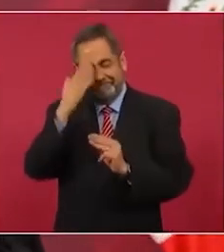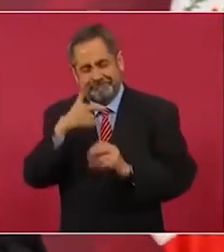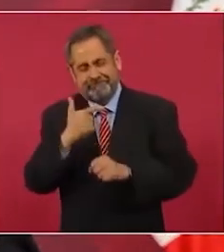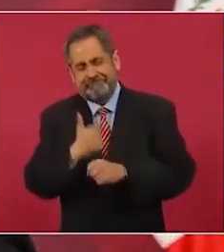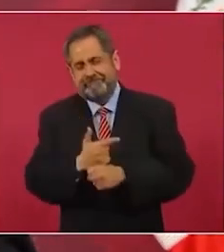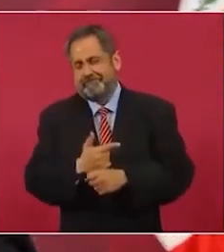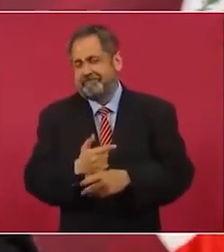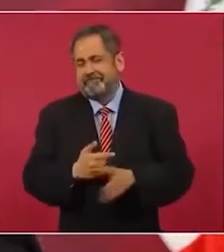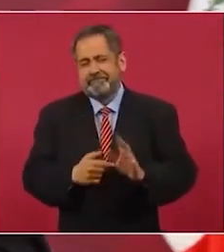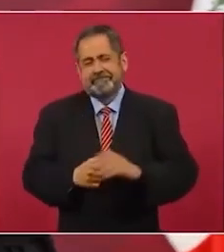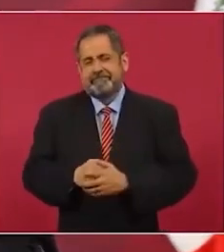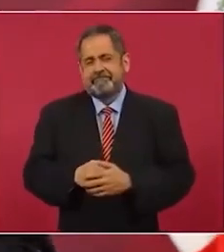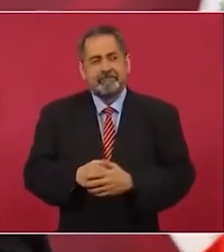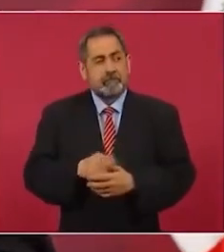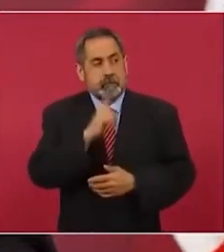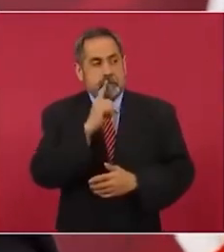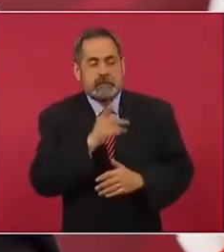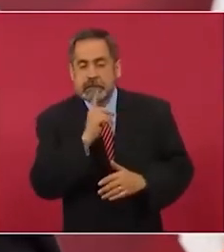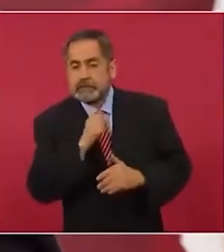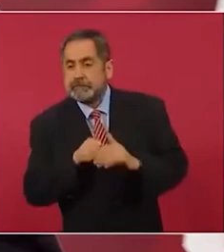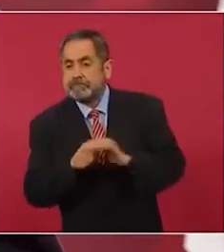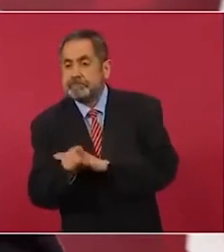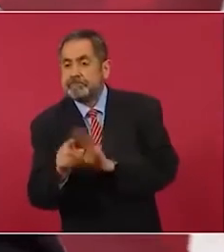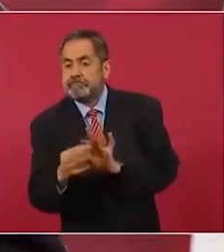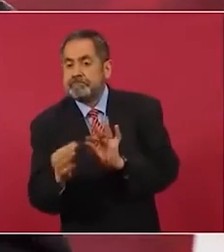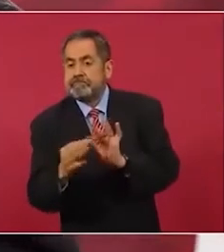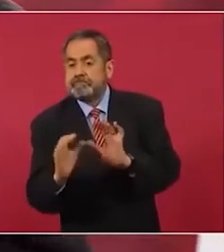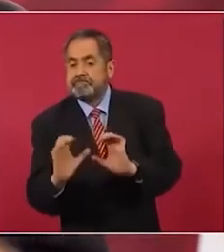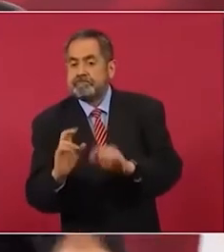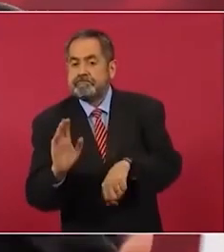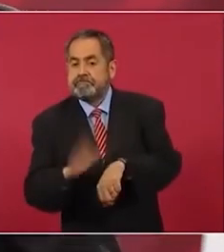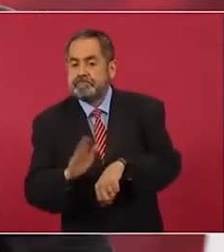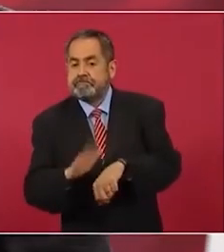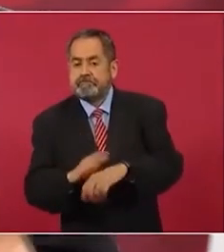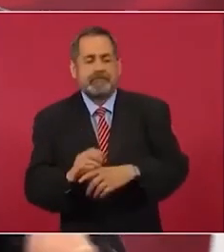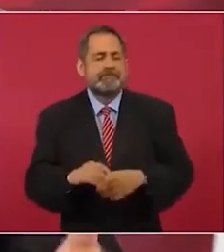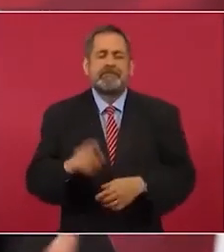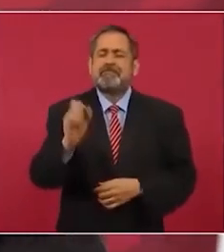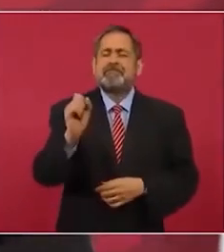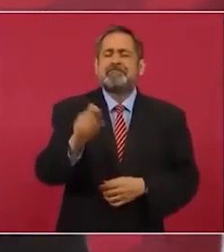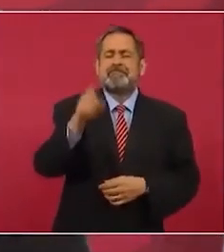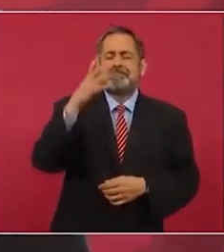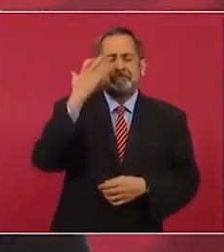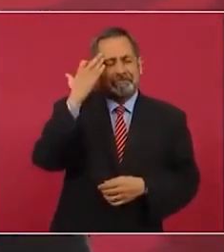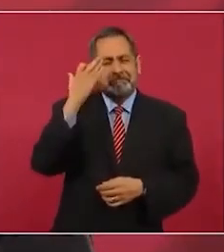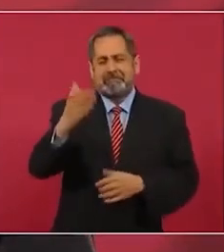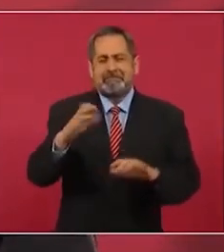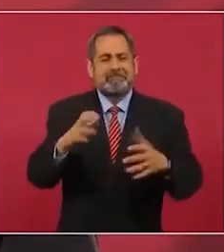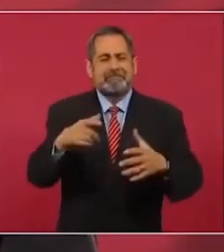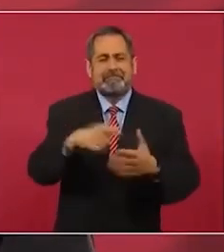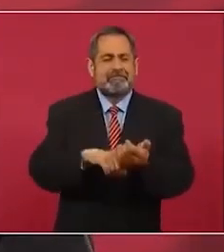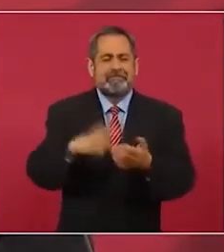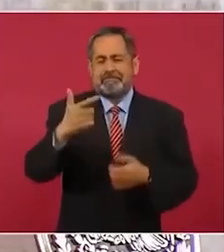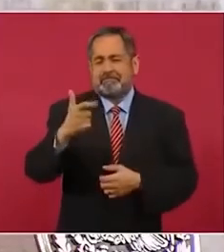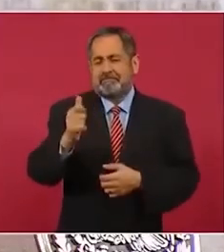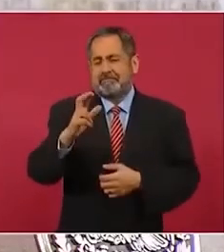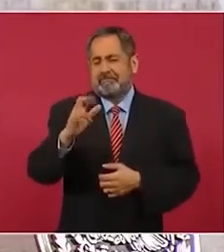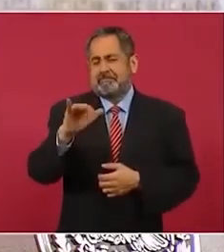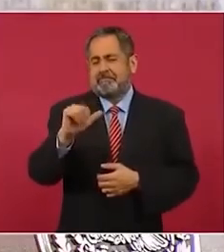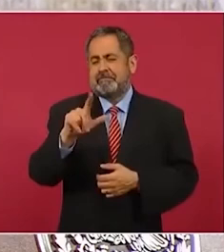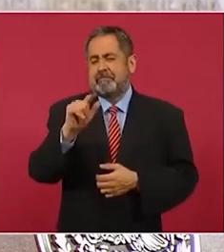tuvo toda la información pues era la época en que García Luna